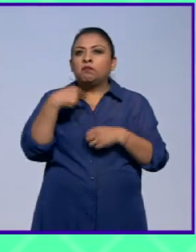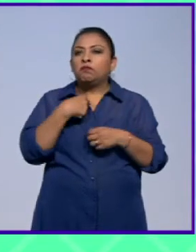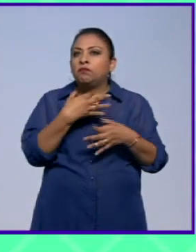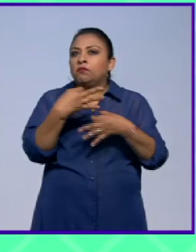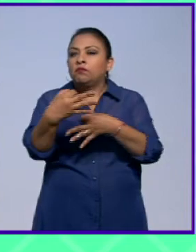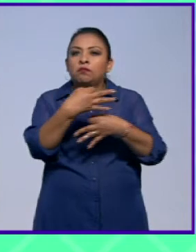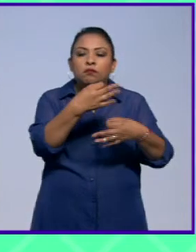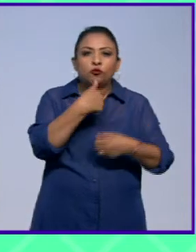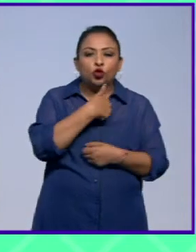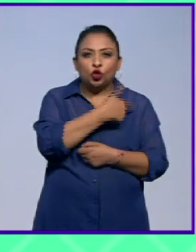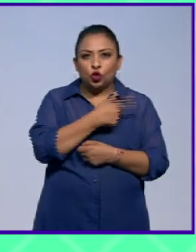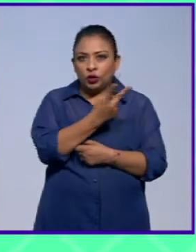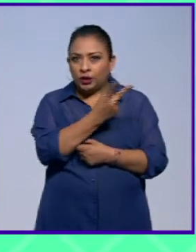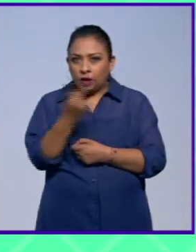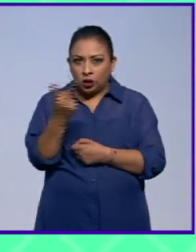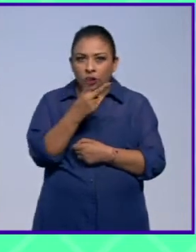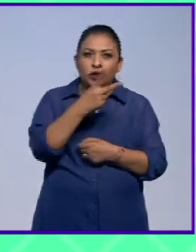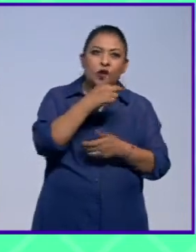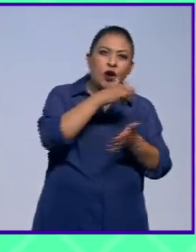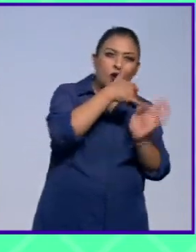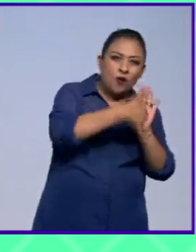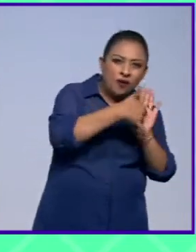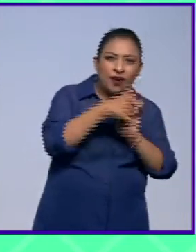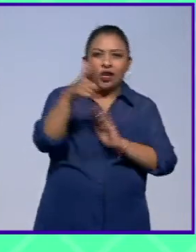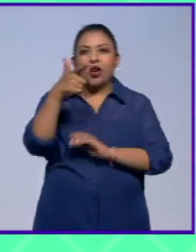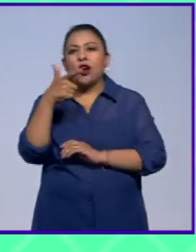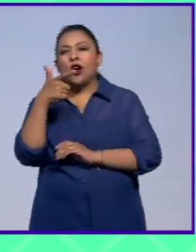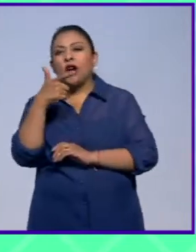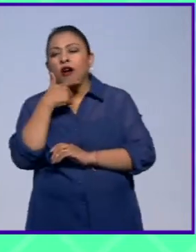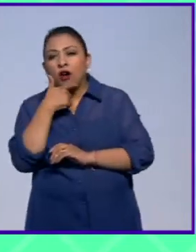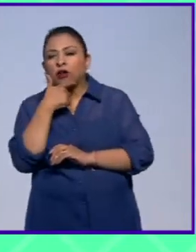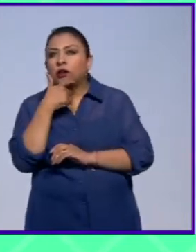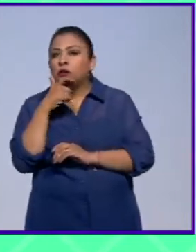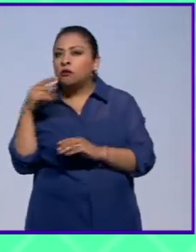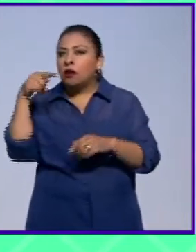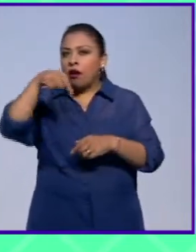atraían de cada uno de ellos y crear un proyecto así